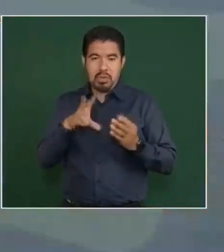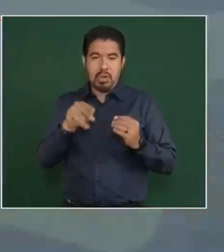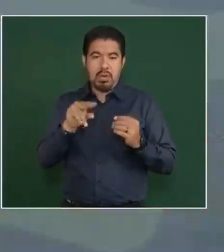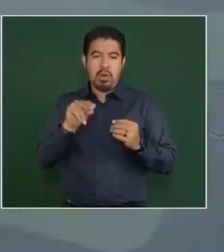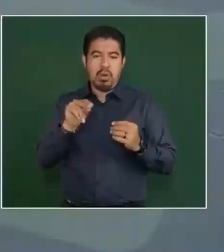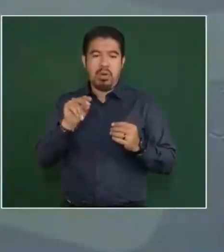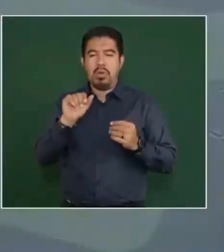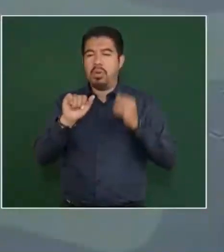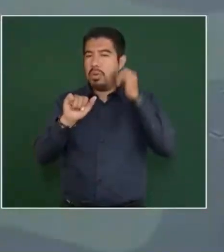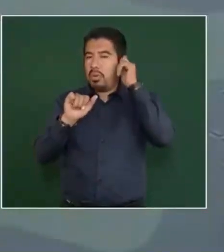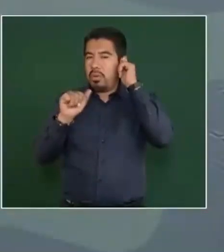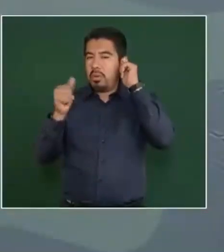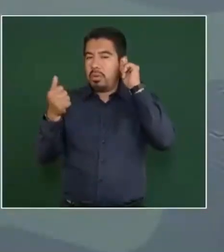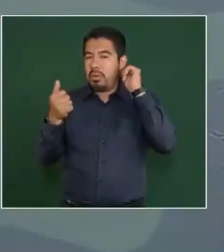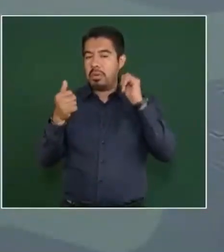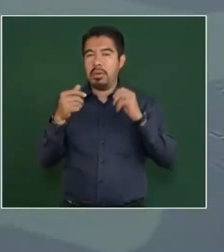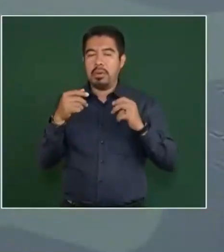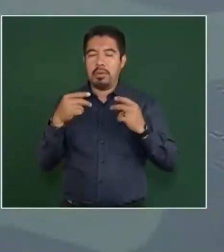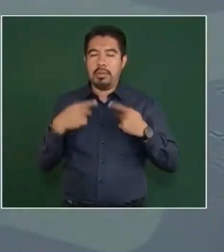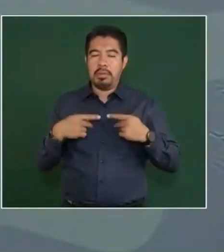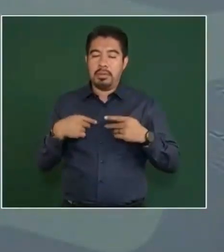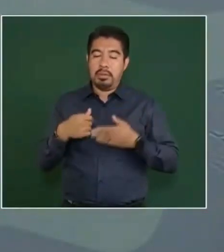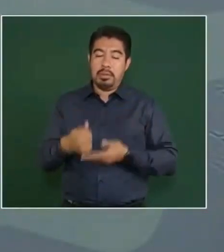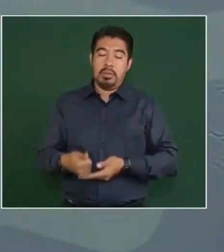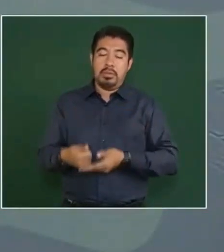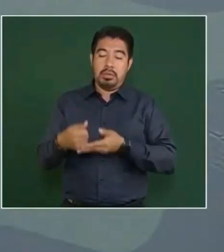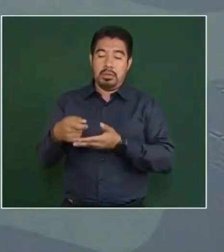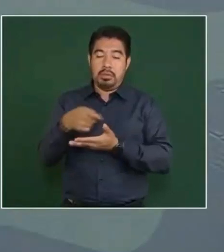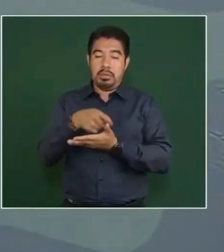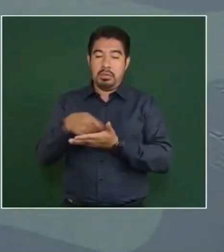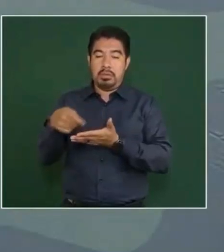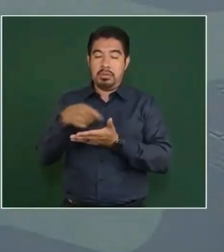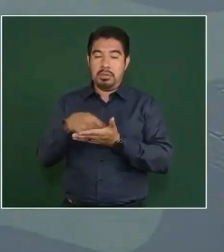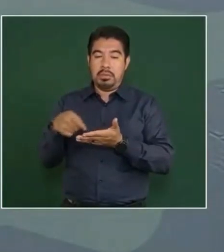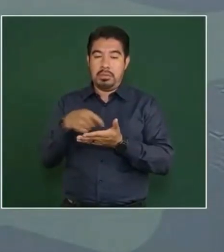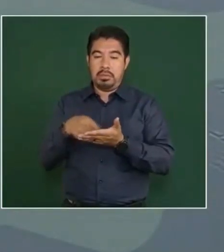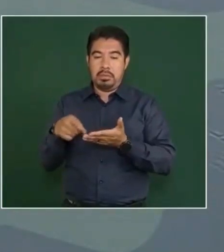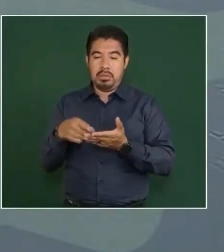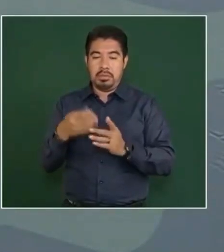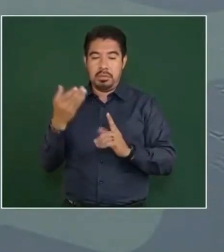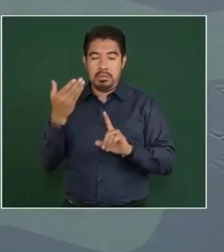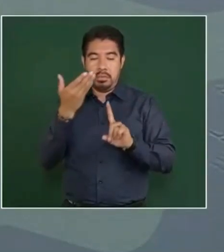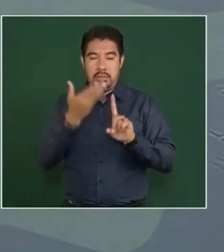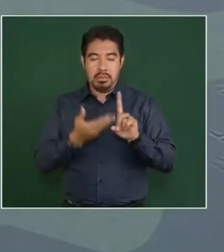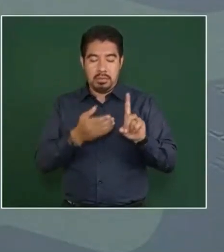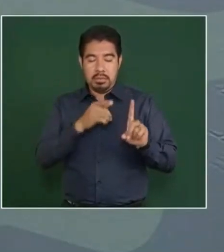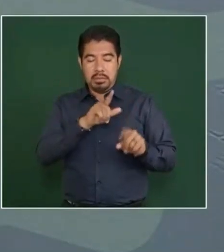ayudantes. Sobre Luis Terrazas,